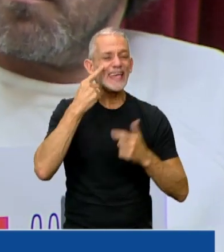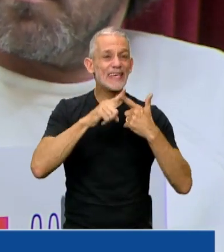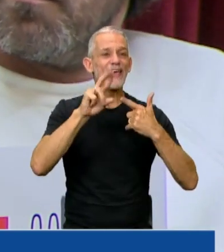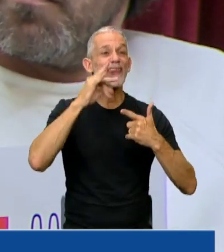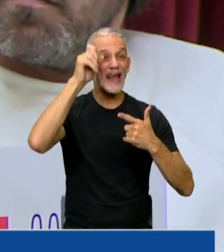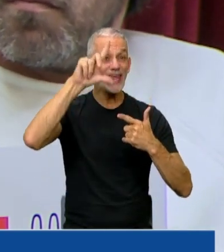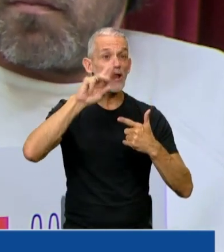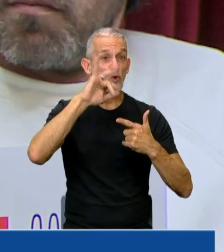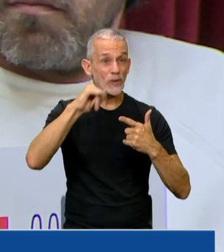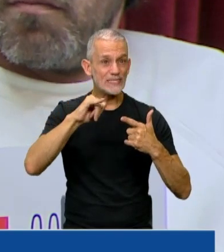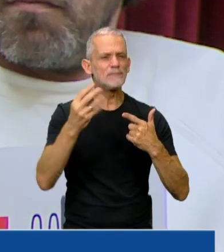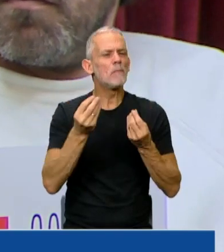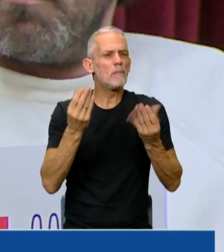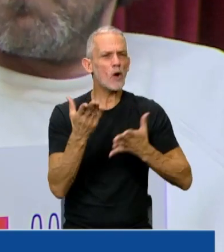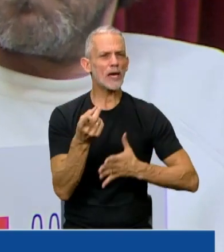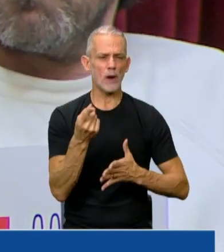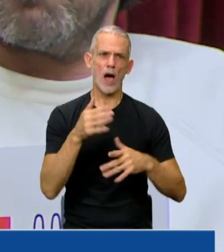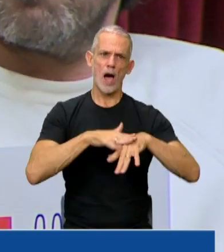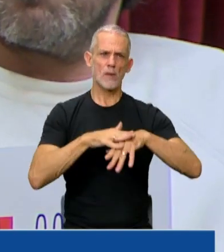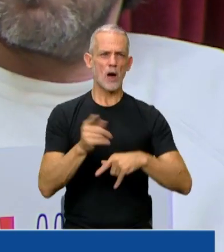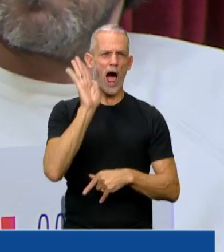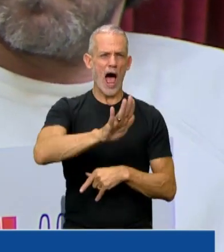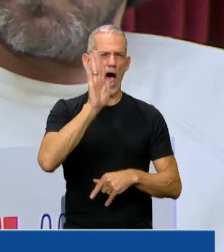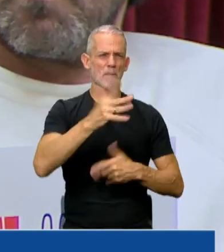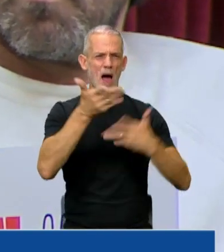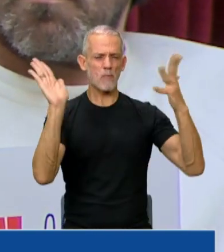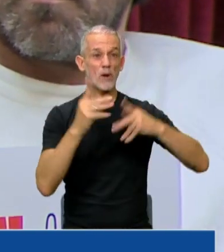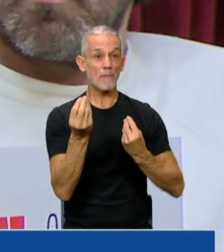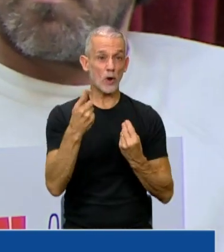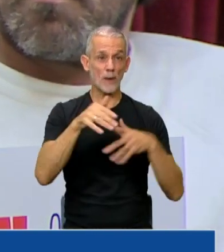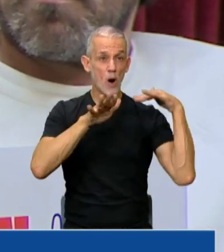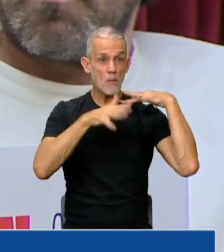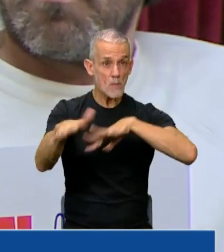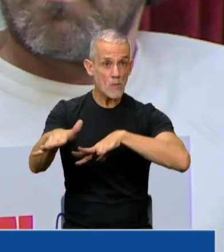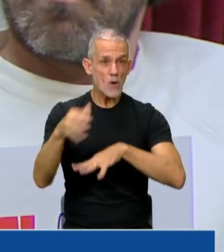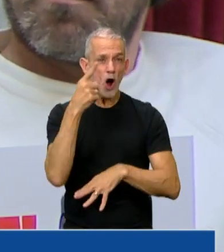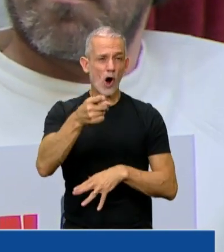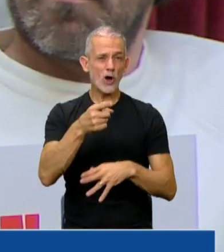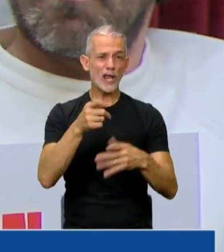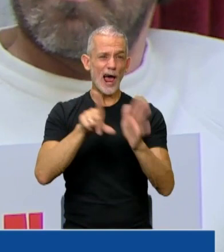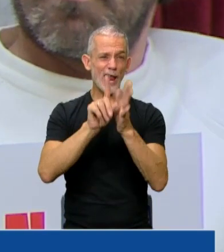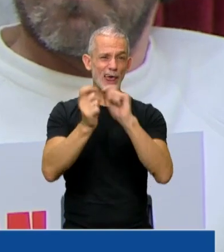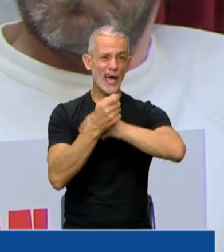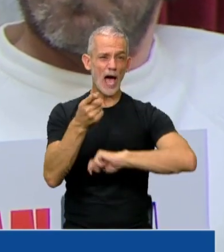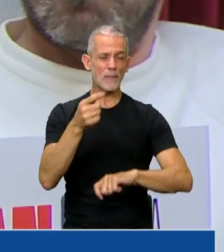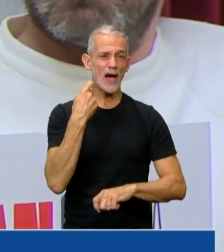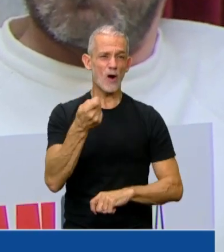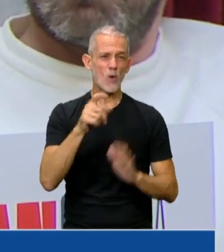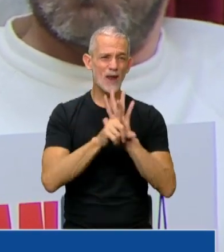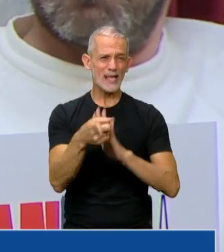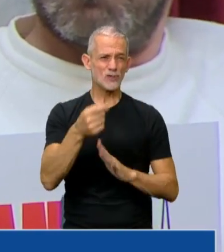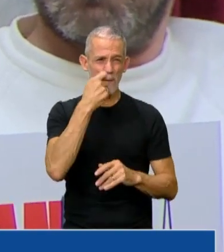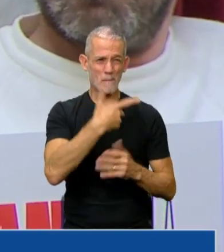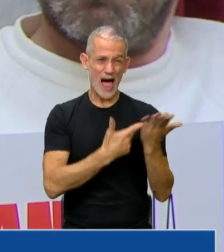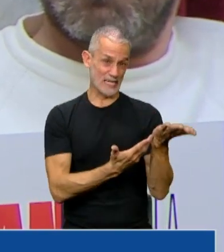Ruiz por el supuesto cargo de intimidación pública por haberse movilizado contra la reforma previsional Macrimta. No es ninguna